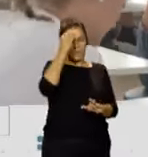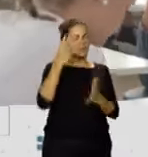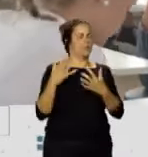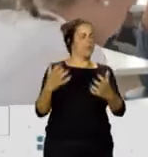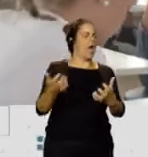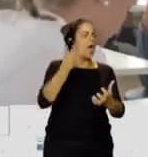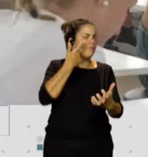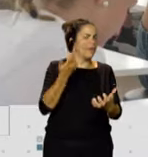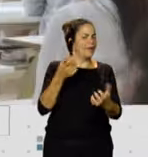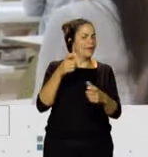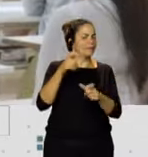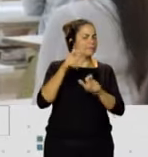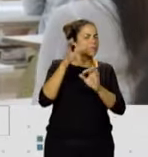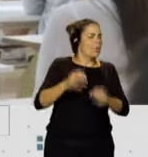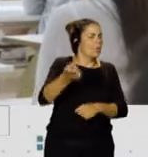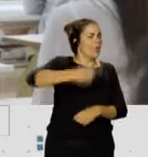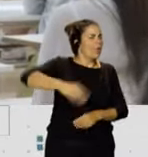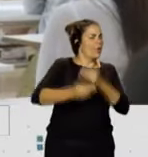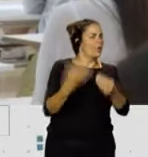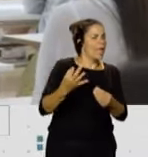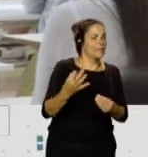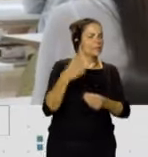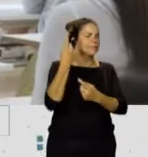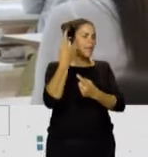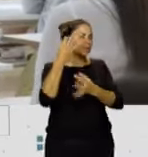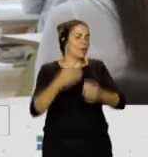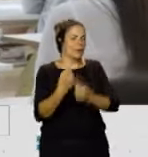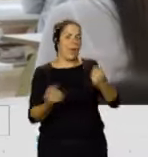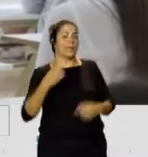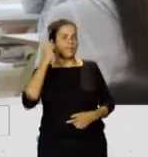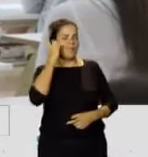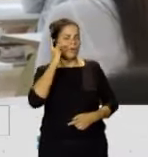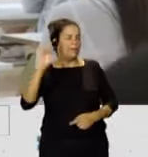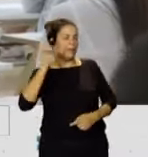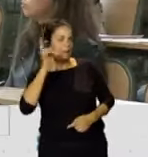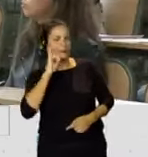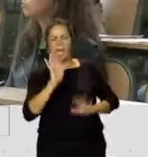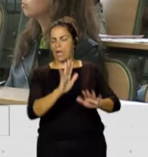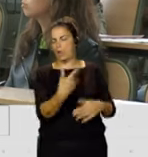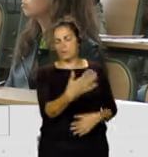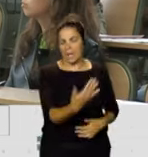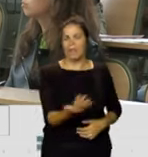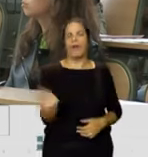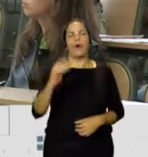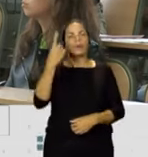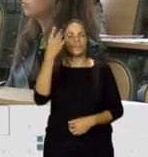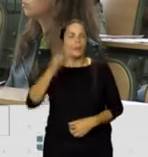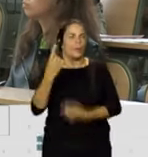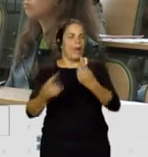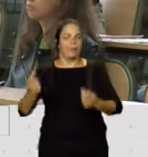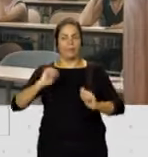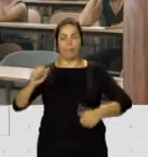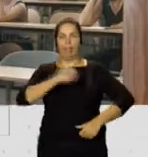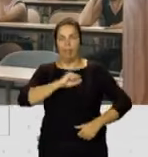¿cómo va a reaccionar la gente? Ah, seguramente alguien va a tener el móvil encendido. No pasa nada, yo ya lo controlo. Seguramente alguien va a estar tosiendo, o